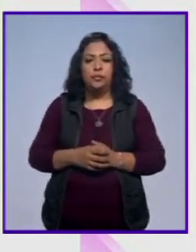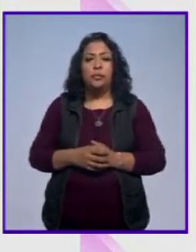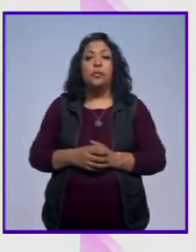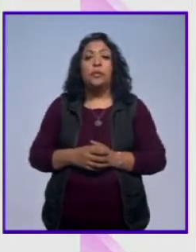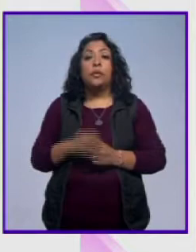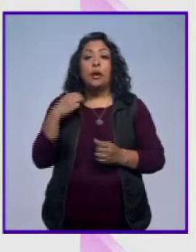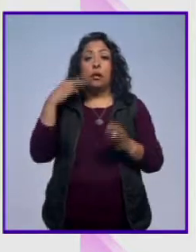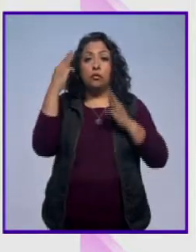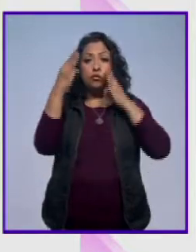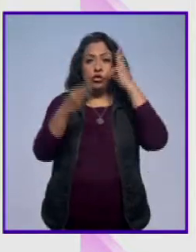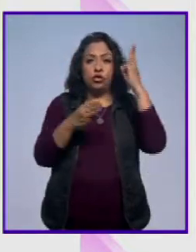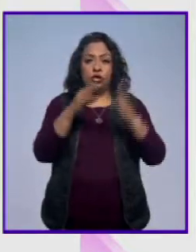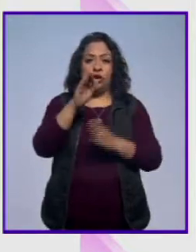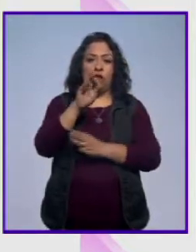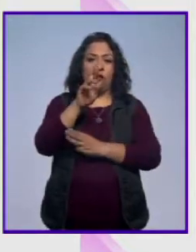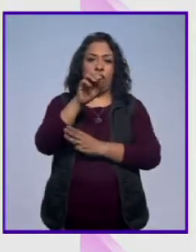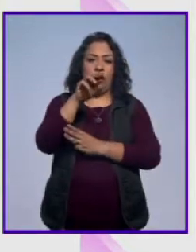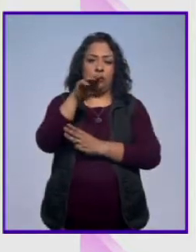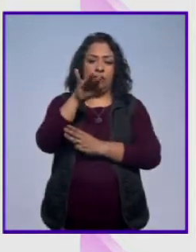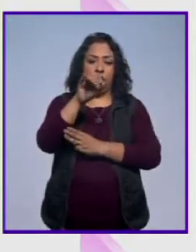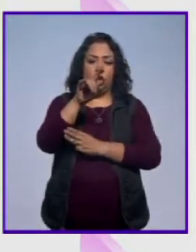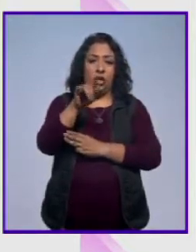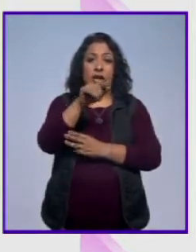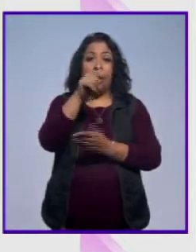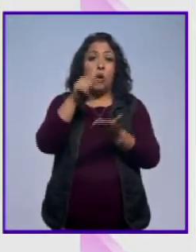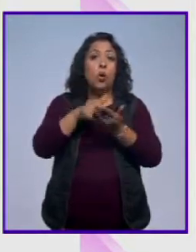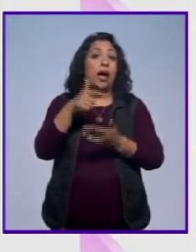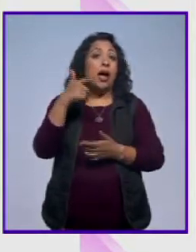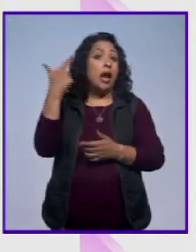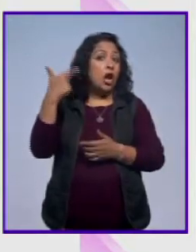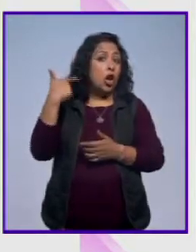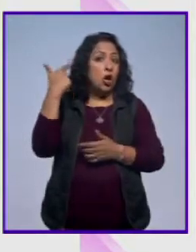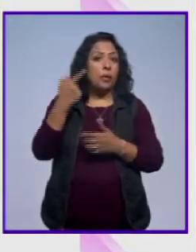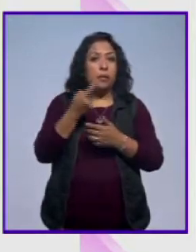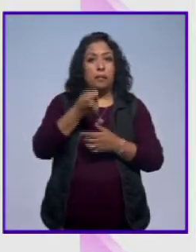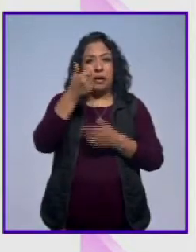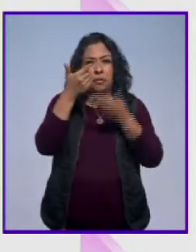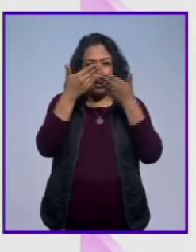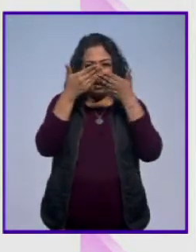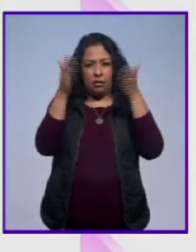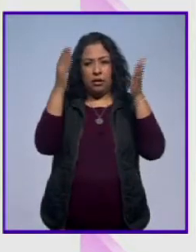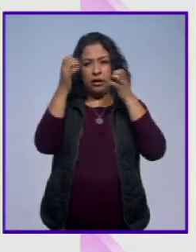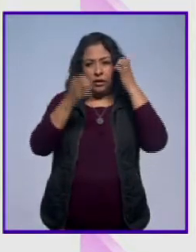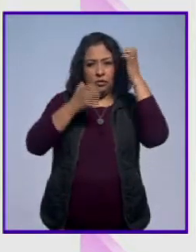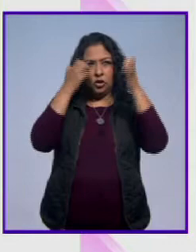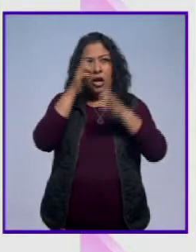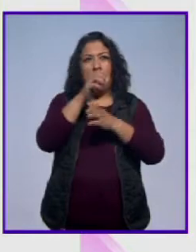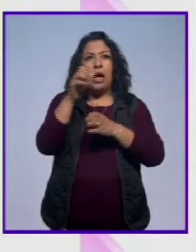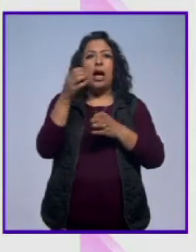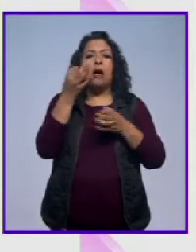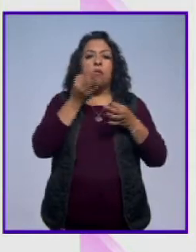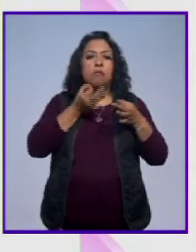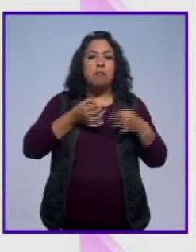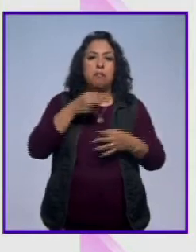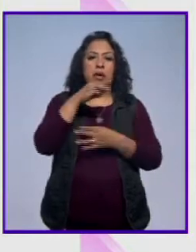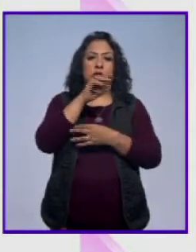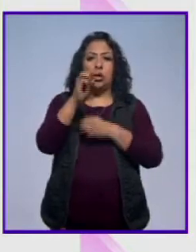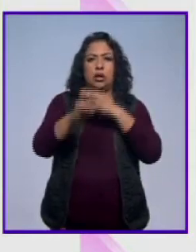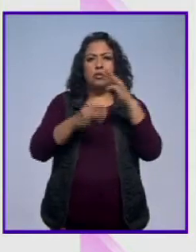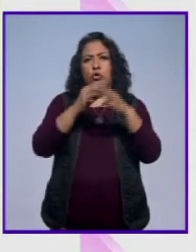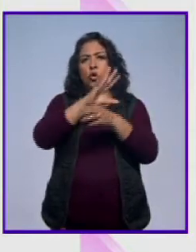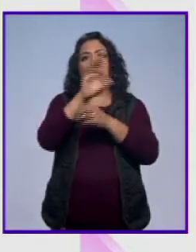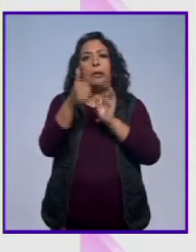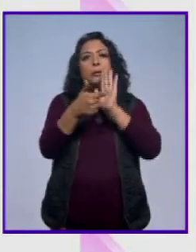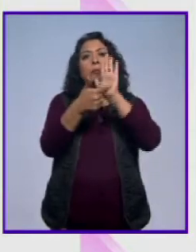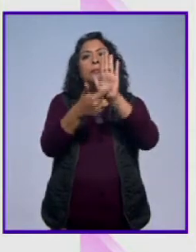El Museo de la Franc-Masonería en Londres abrirá su primera exposición dedicada a las joyas masónicas de todo el mundo y pondrá a la vista